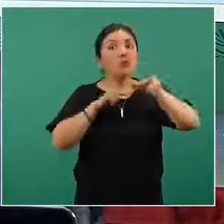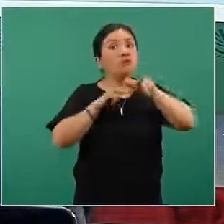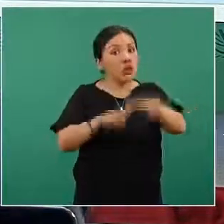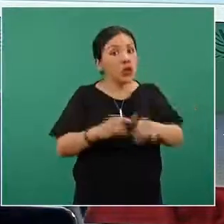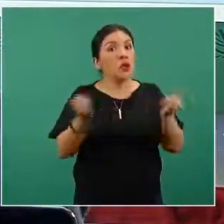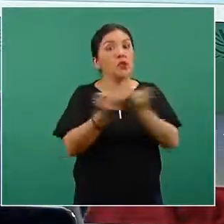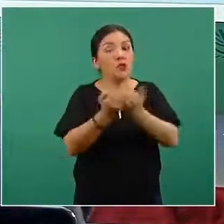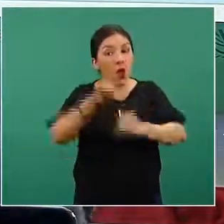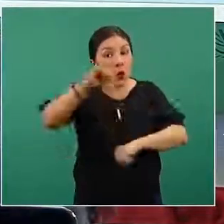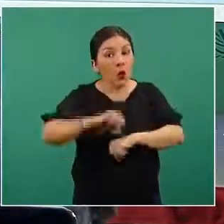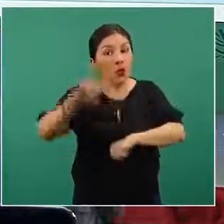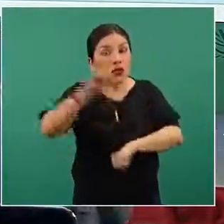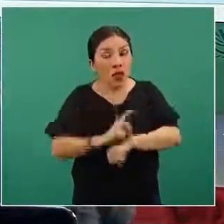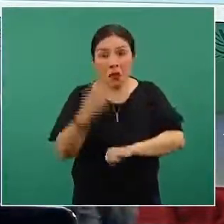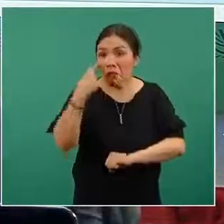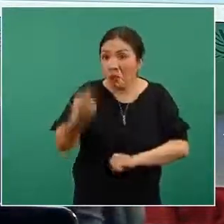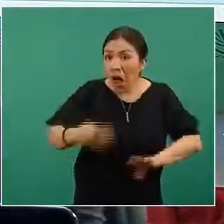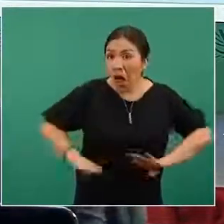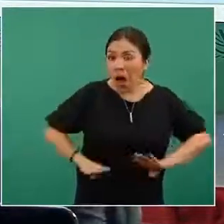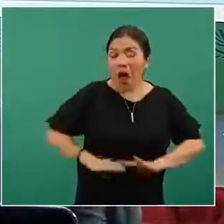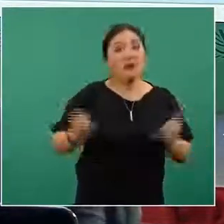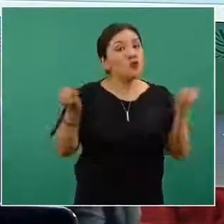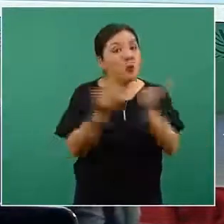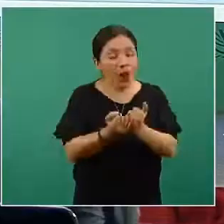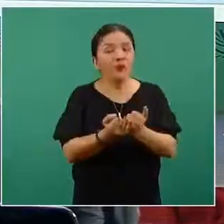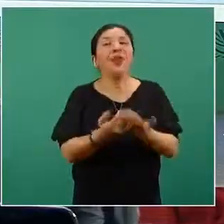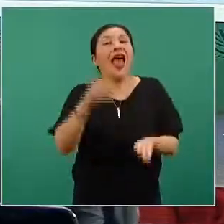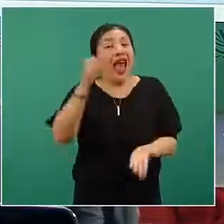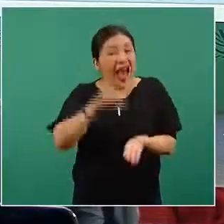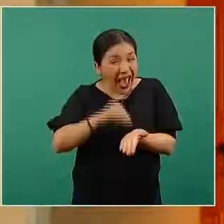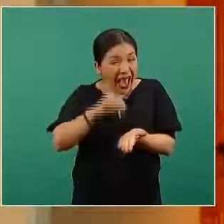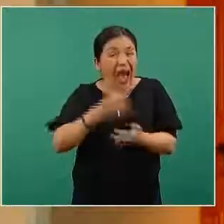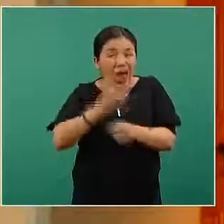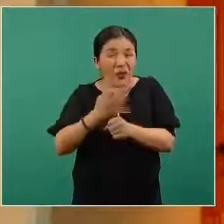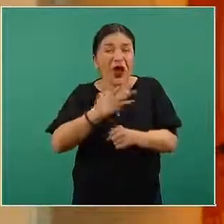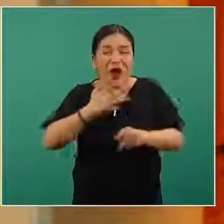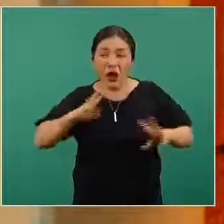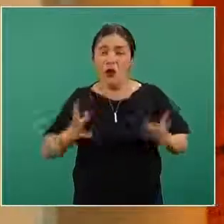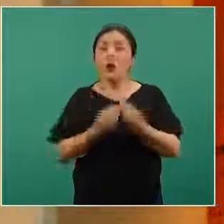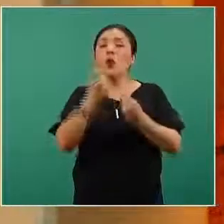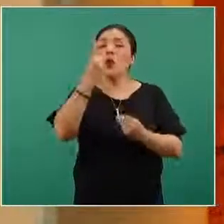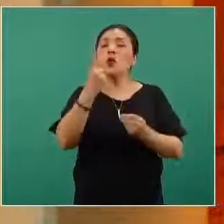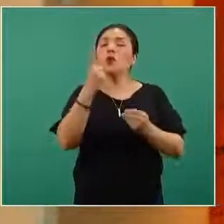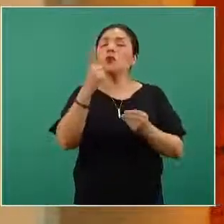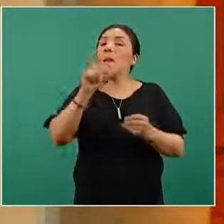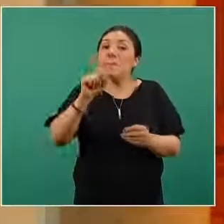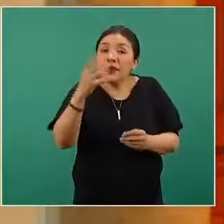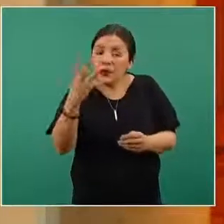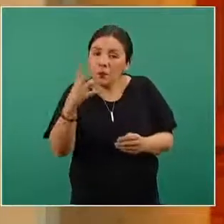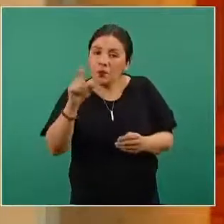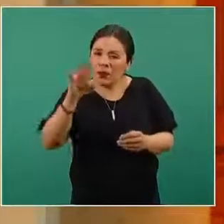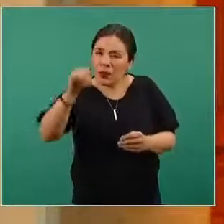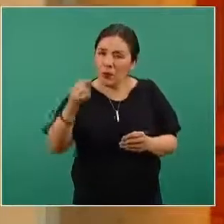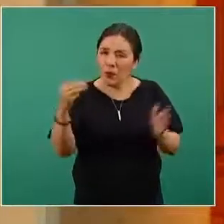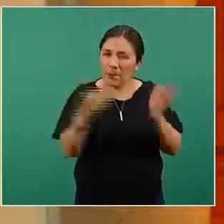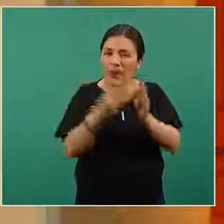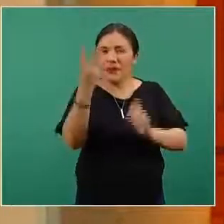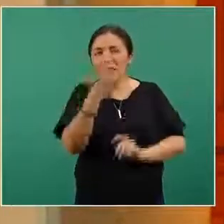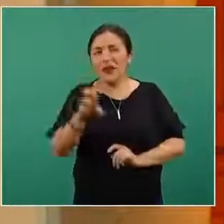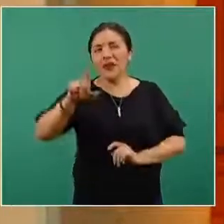hasta el corte del día de hoy. Actualmente tenemos un total de veintinueve mil trescientos setenta casos